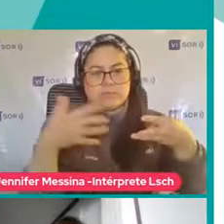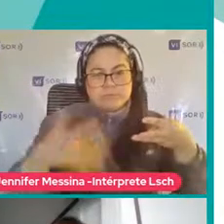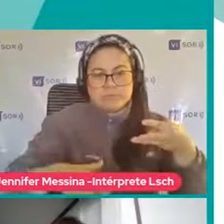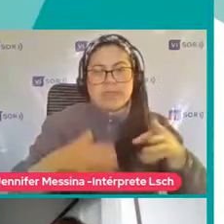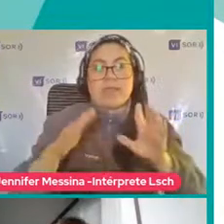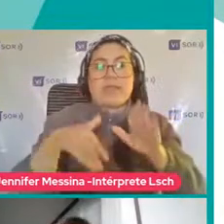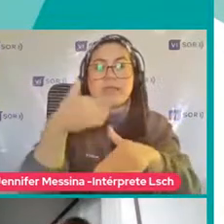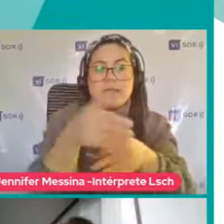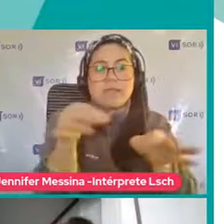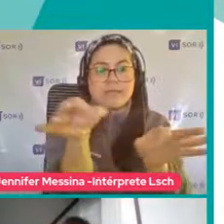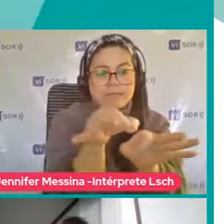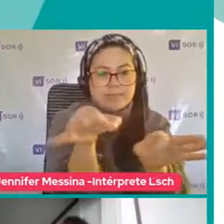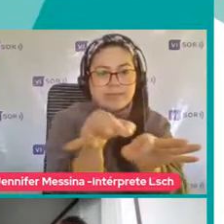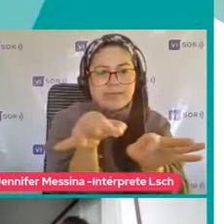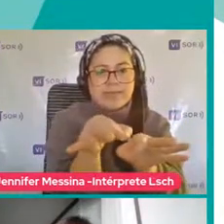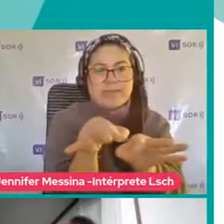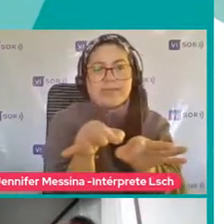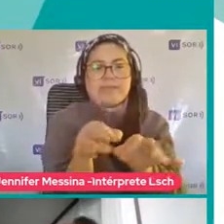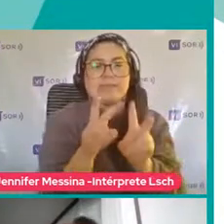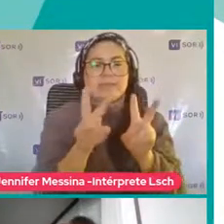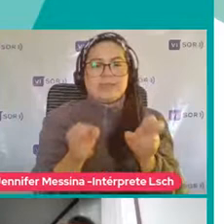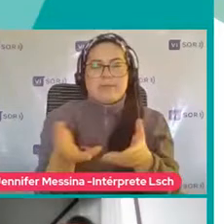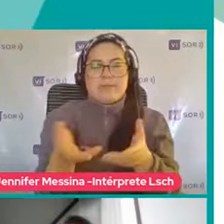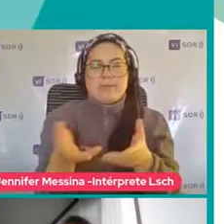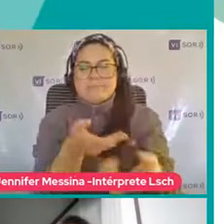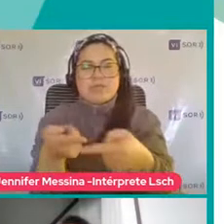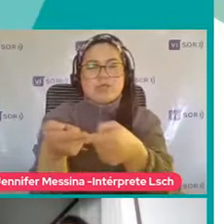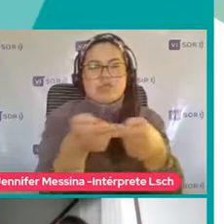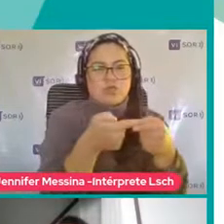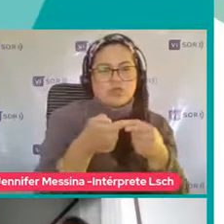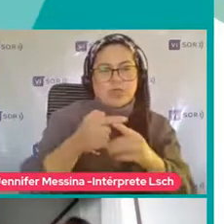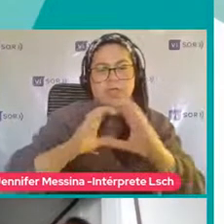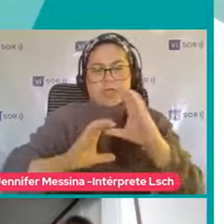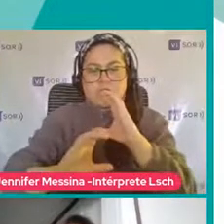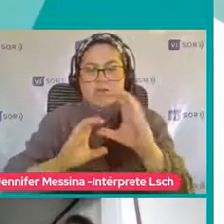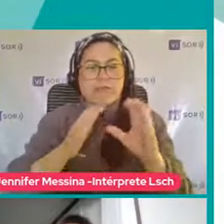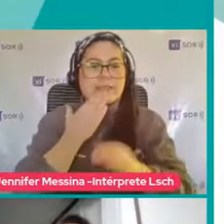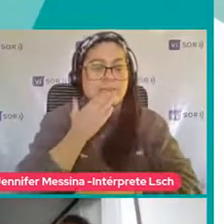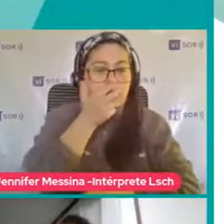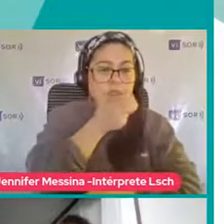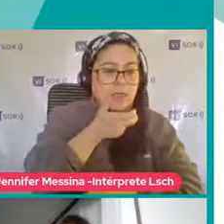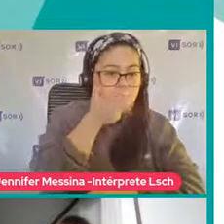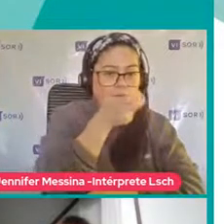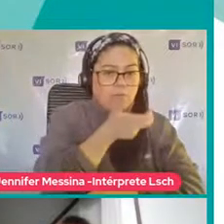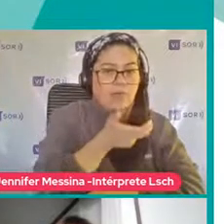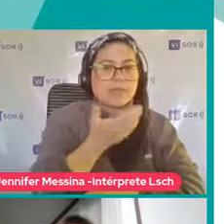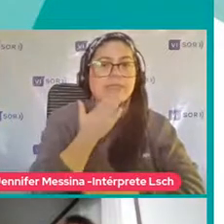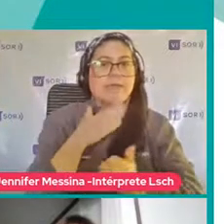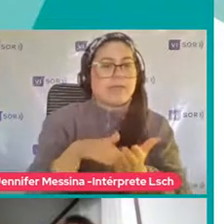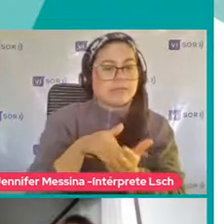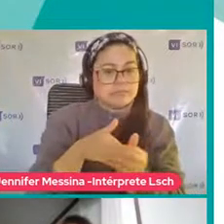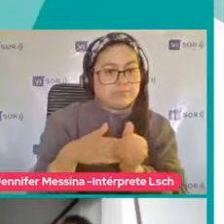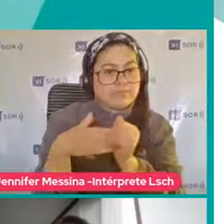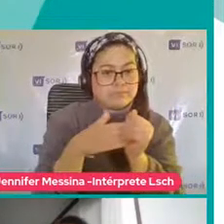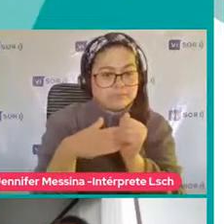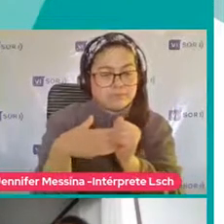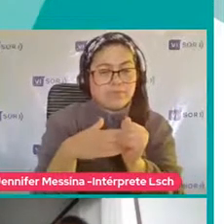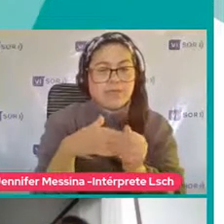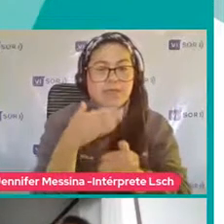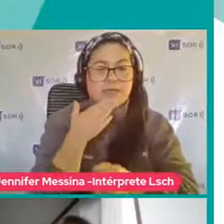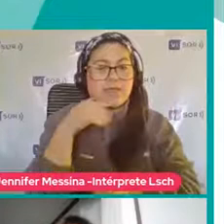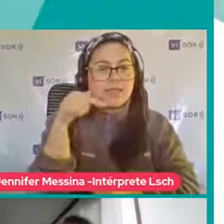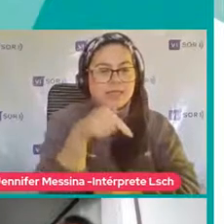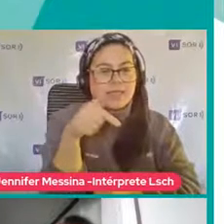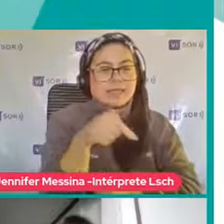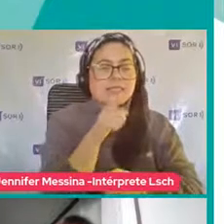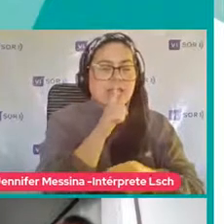Un poco Cierto Que estas interacciones Que son sociales De comunicación Y del lenguaje Y en la flexibilidad Son núcleos De este